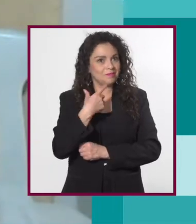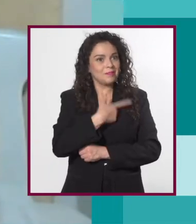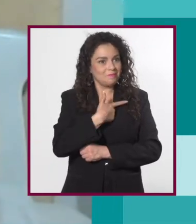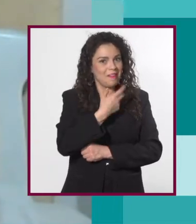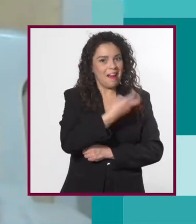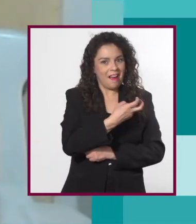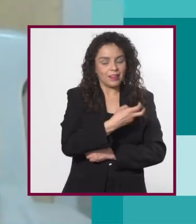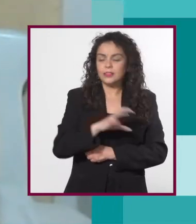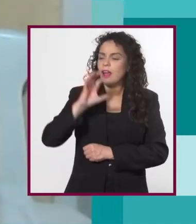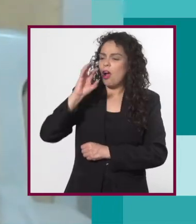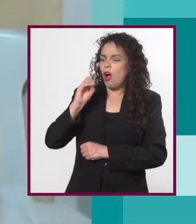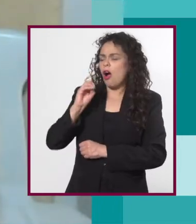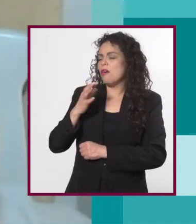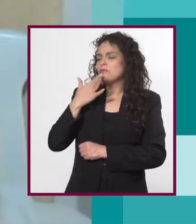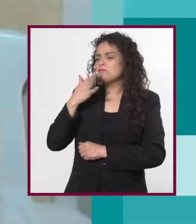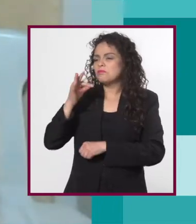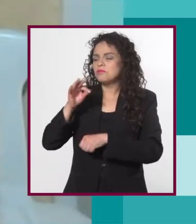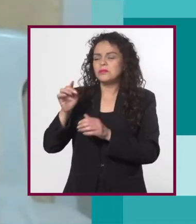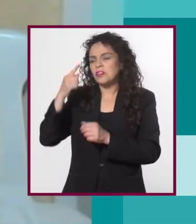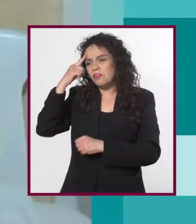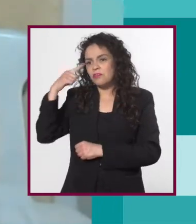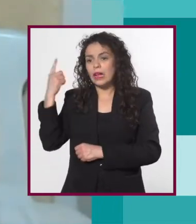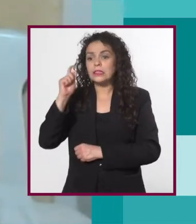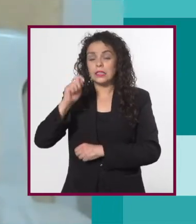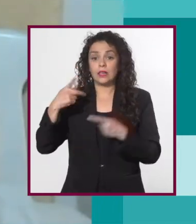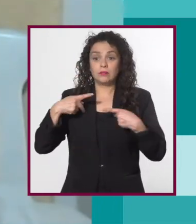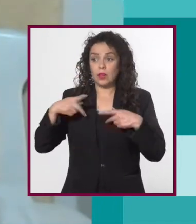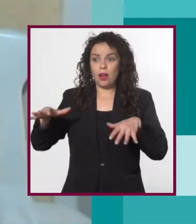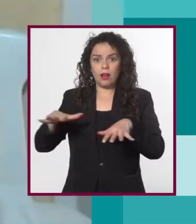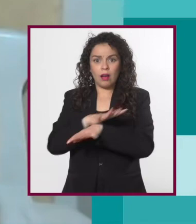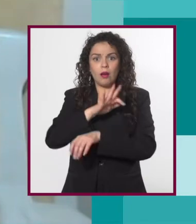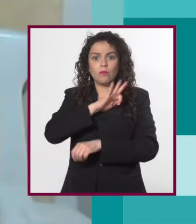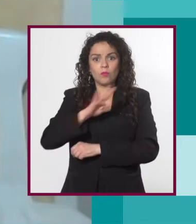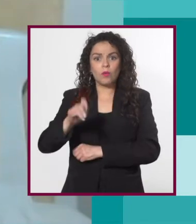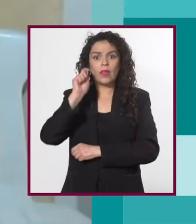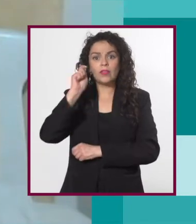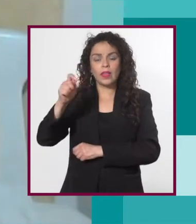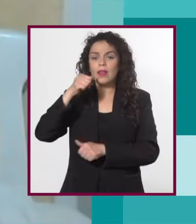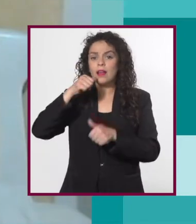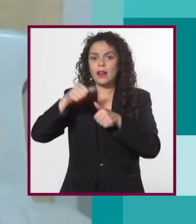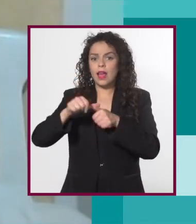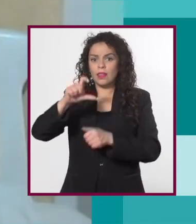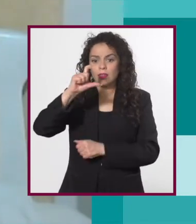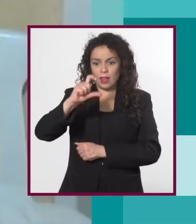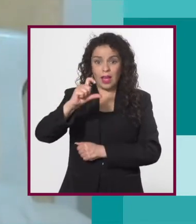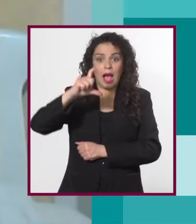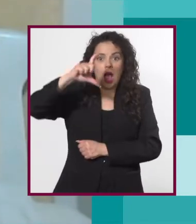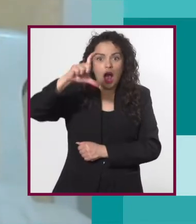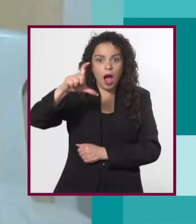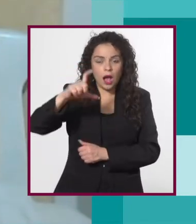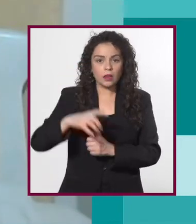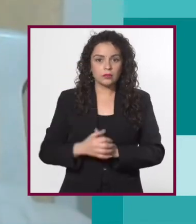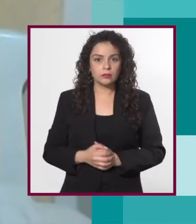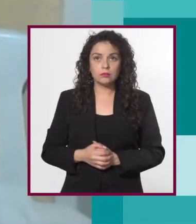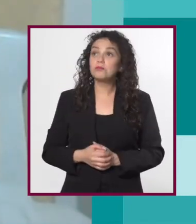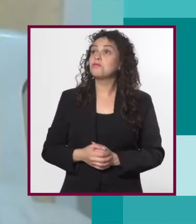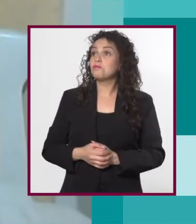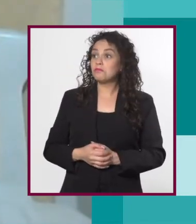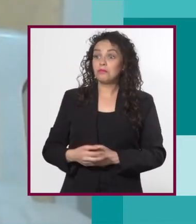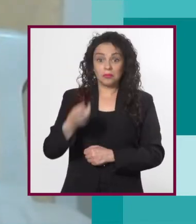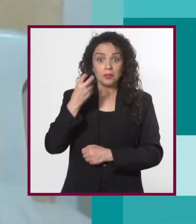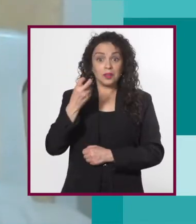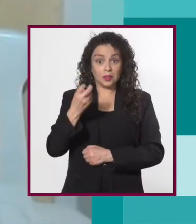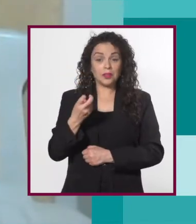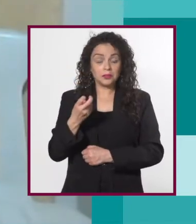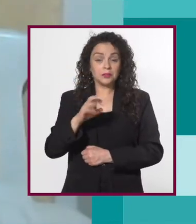Me gusta. O algo tan simple como la posibilidad de que el usuario pueda modificar el tamaño de la letra. Entonces es mucho lo que